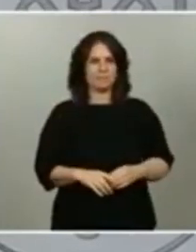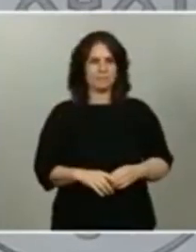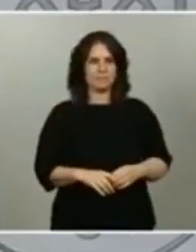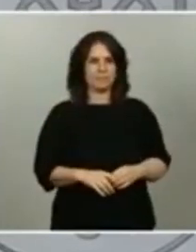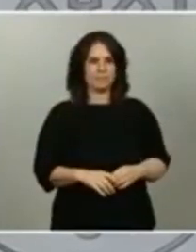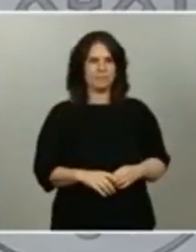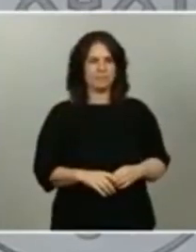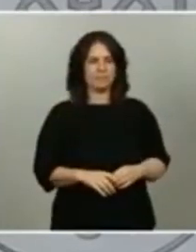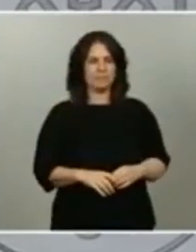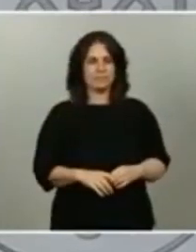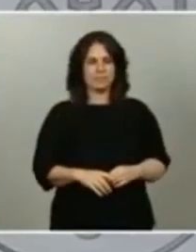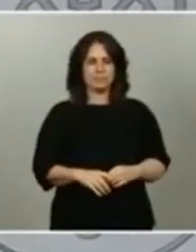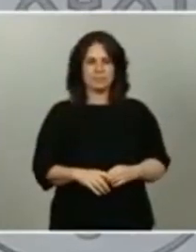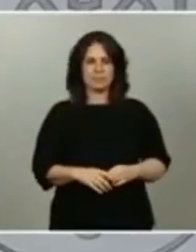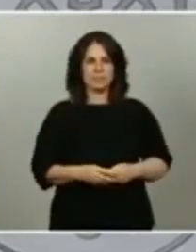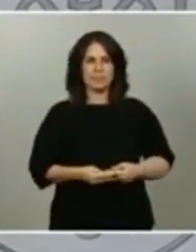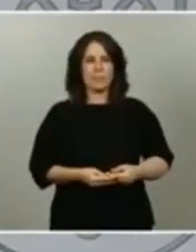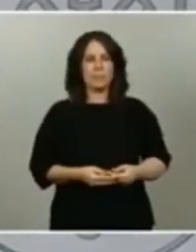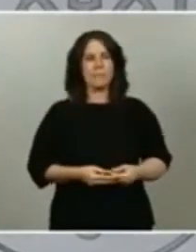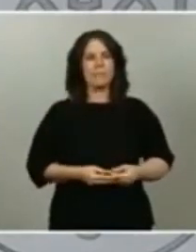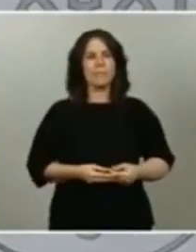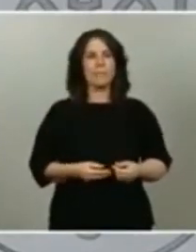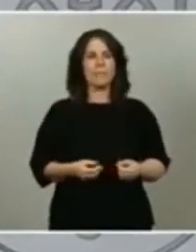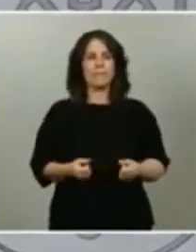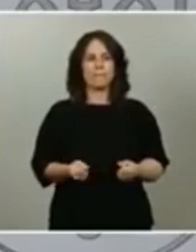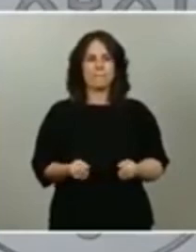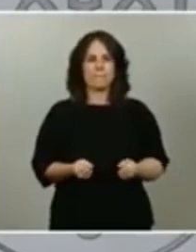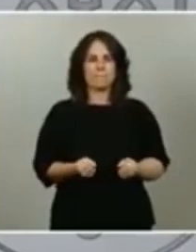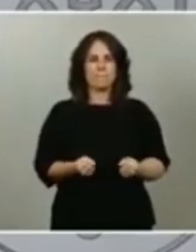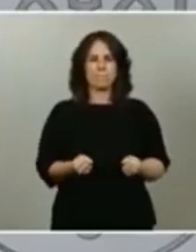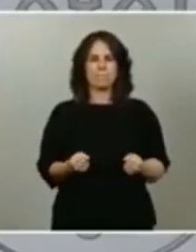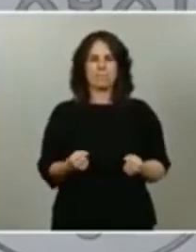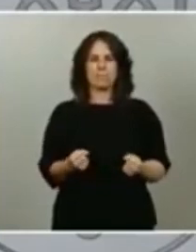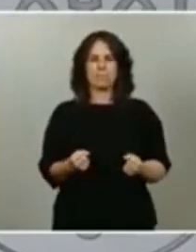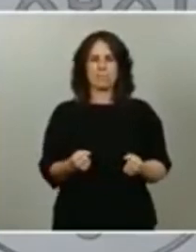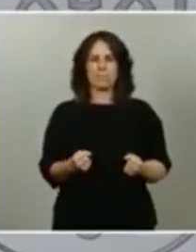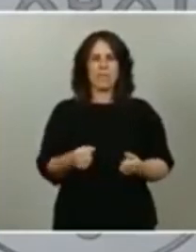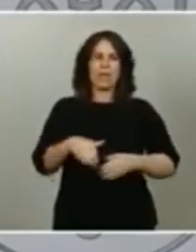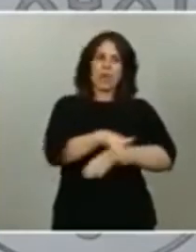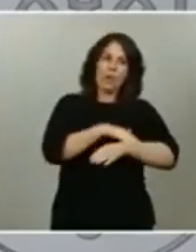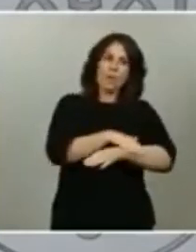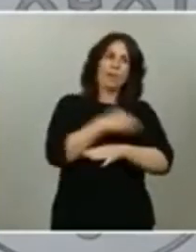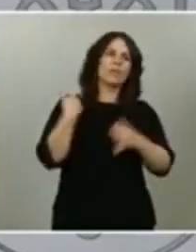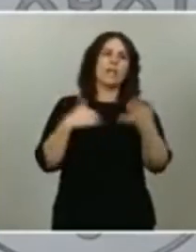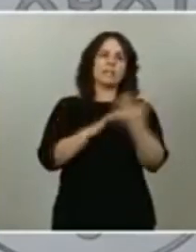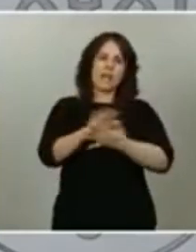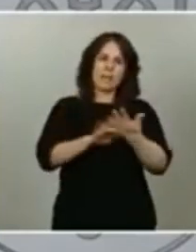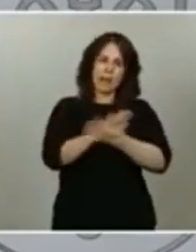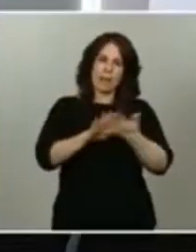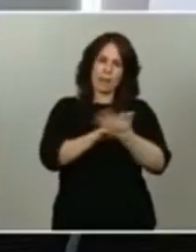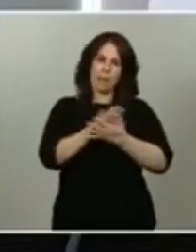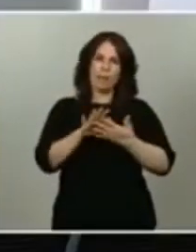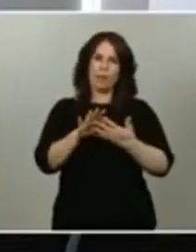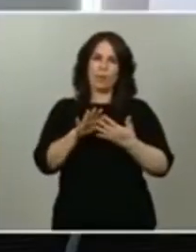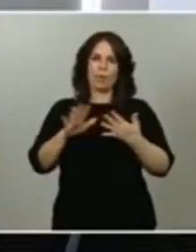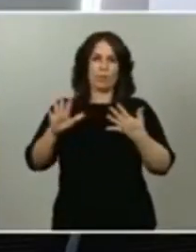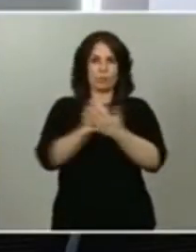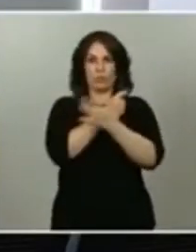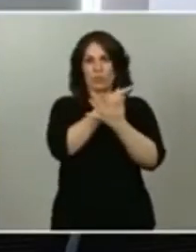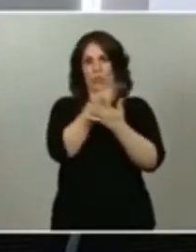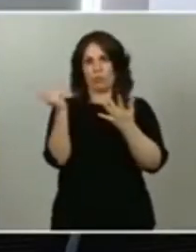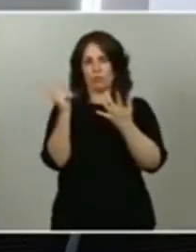con todo el sector empresarial sobre todo aquel que tiene más dificultades y por supuesto está hablando con Iberia y está hablando